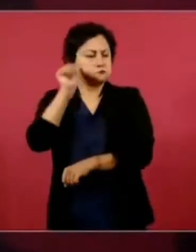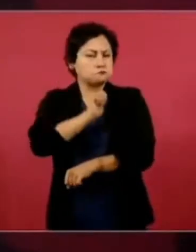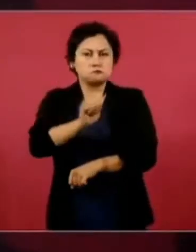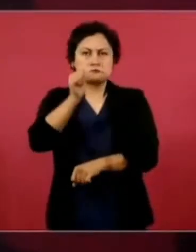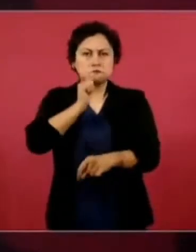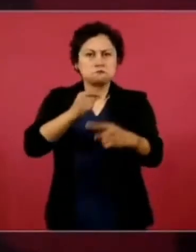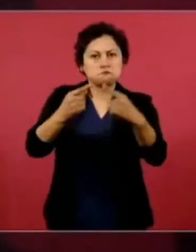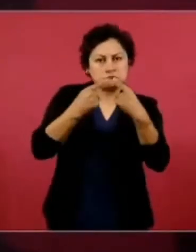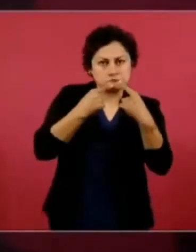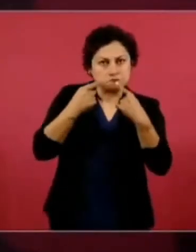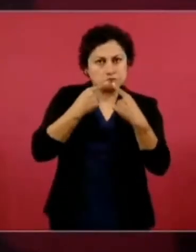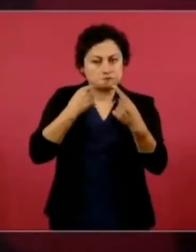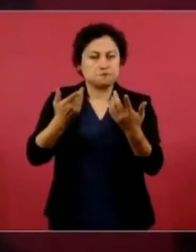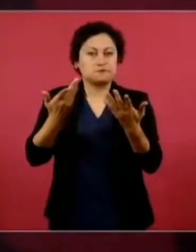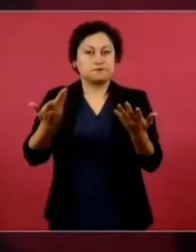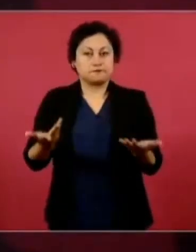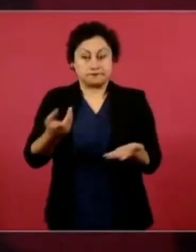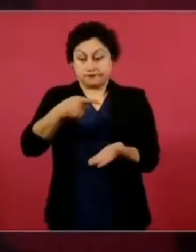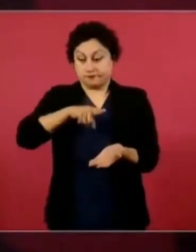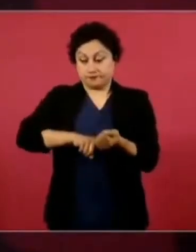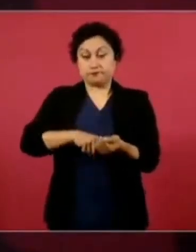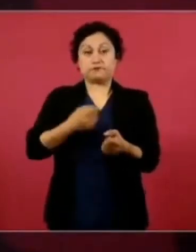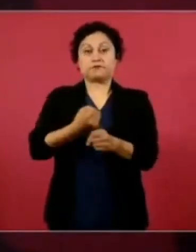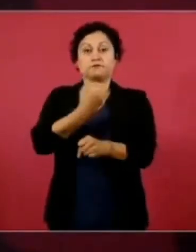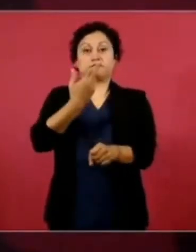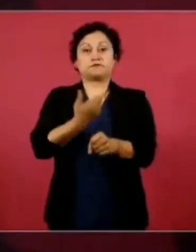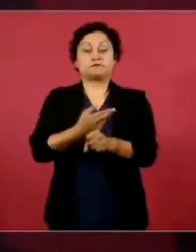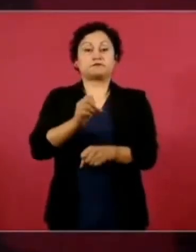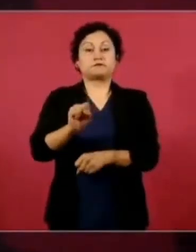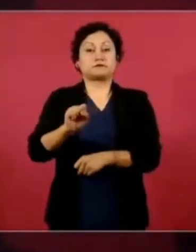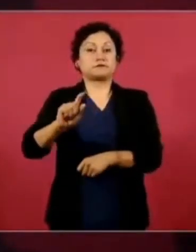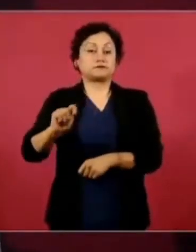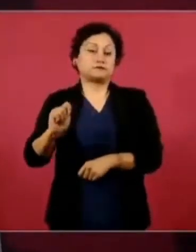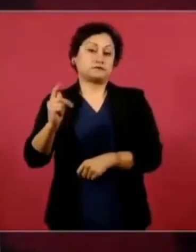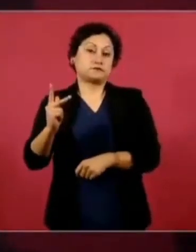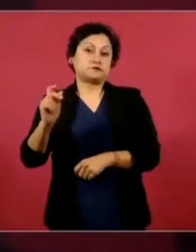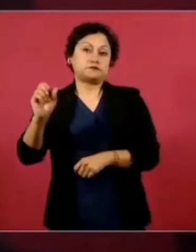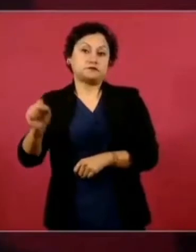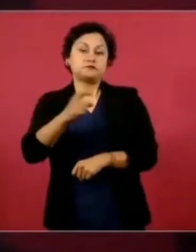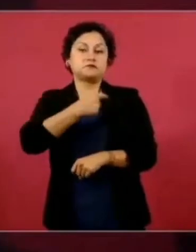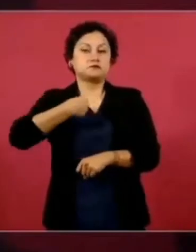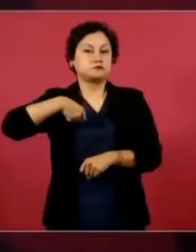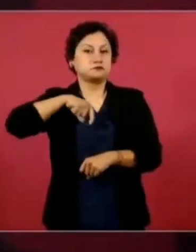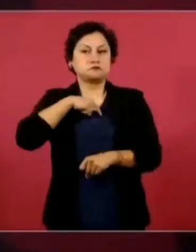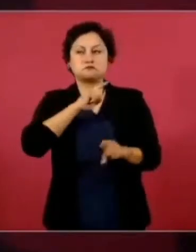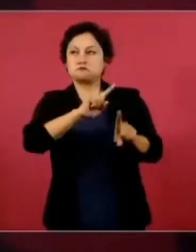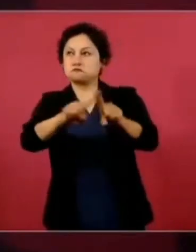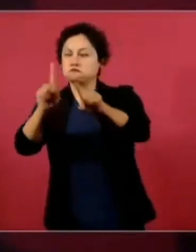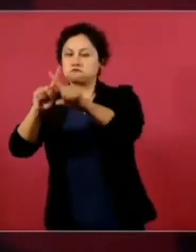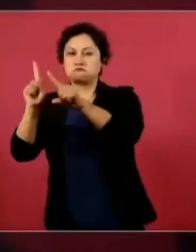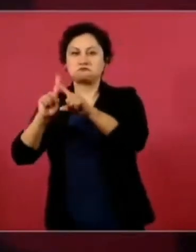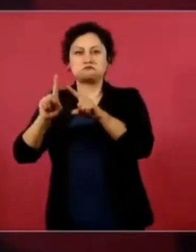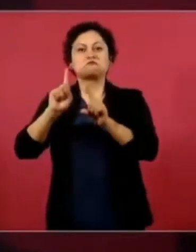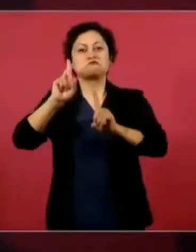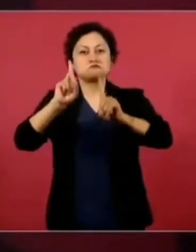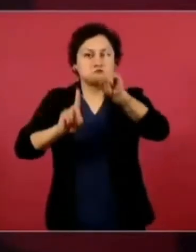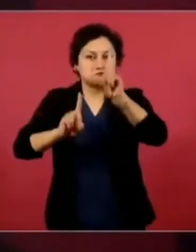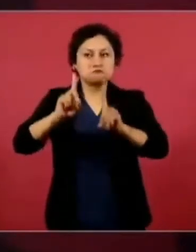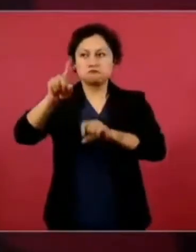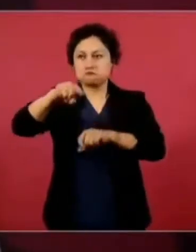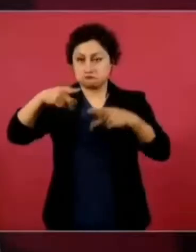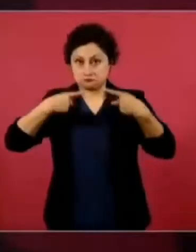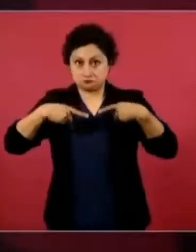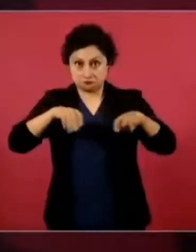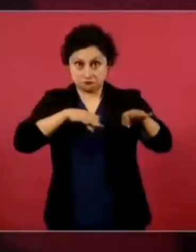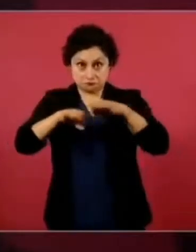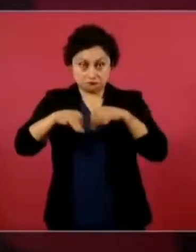Secretaría de Trabajo continuaremos también atendiendo todas las solicitudes que existan así para los trabajadores y de igual manera